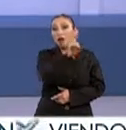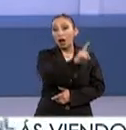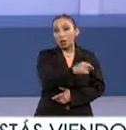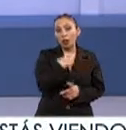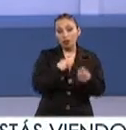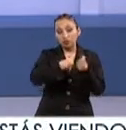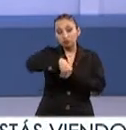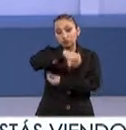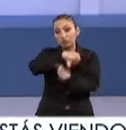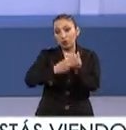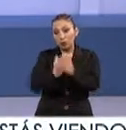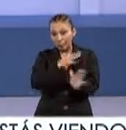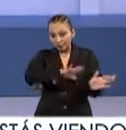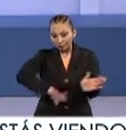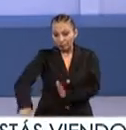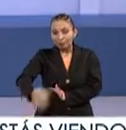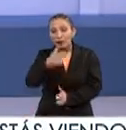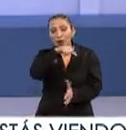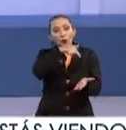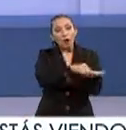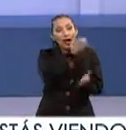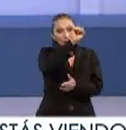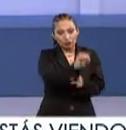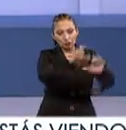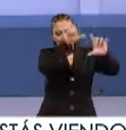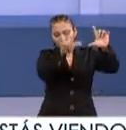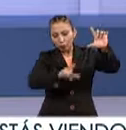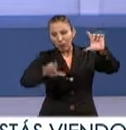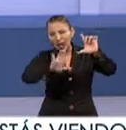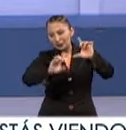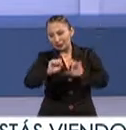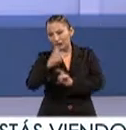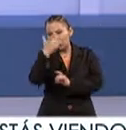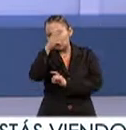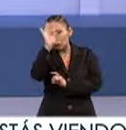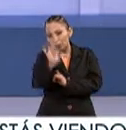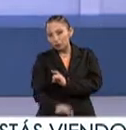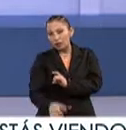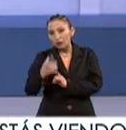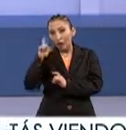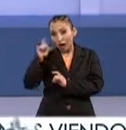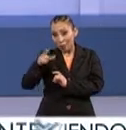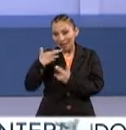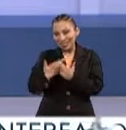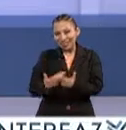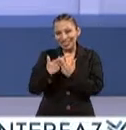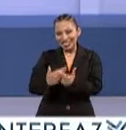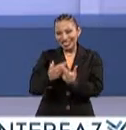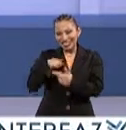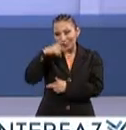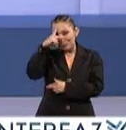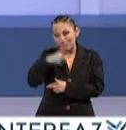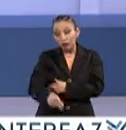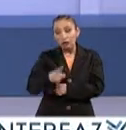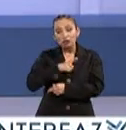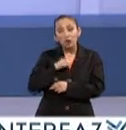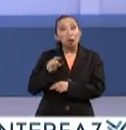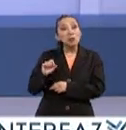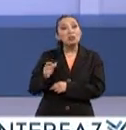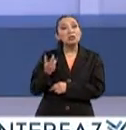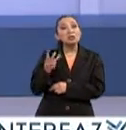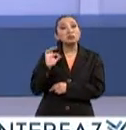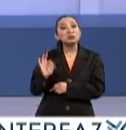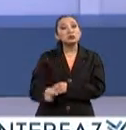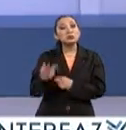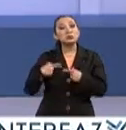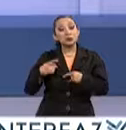renovable. En cambio, en la zona sur, donde existe el 68% del agua del país, se asienta solamente el 23